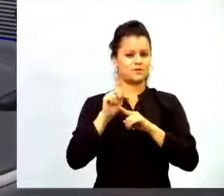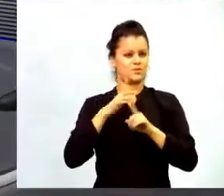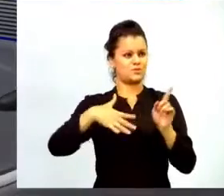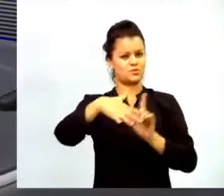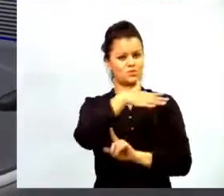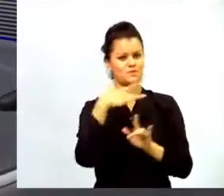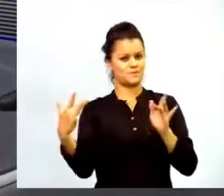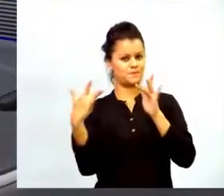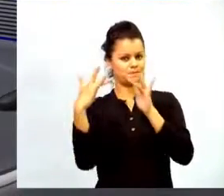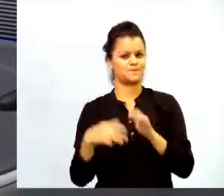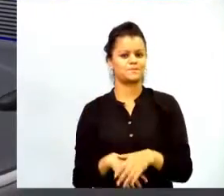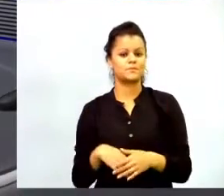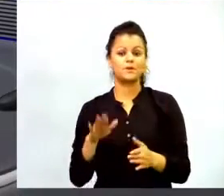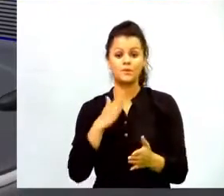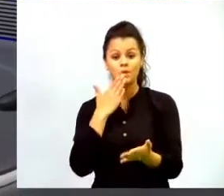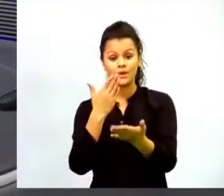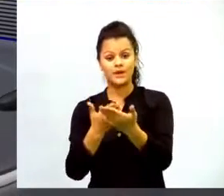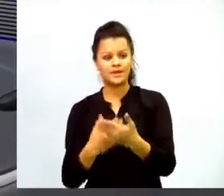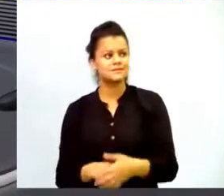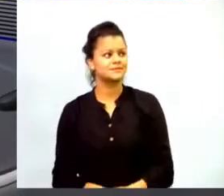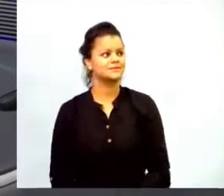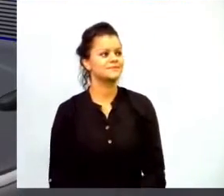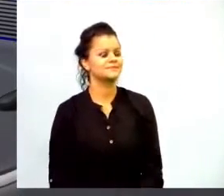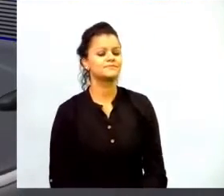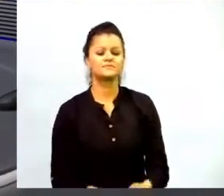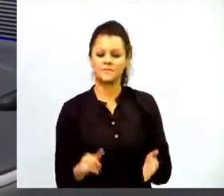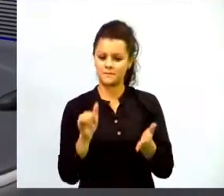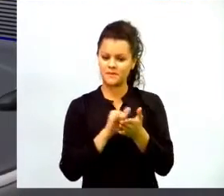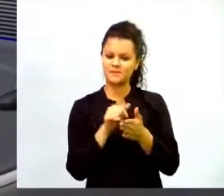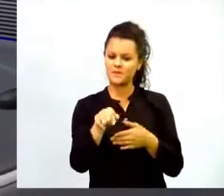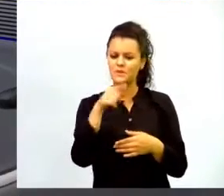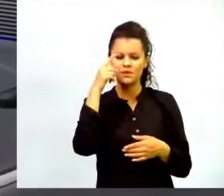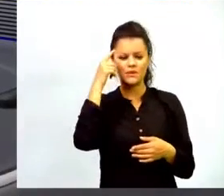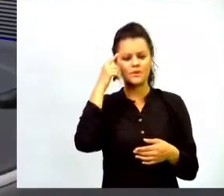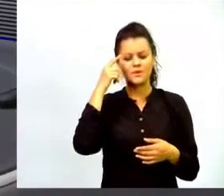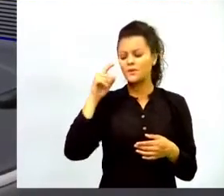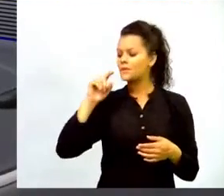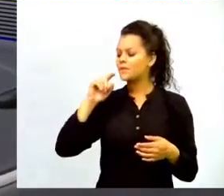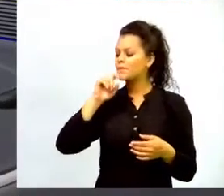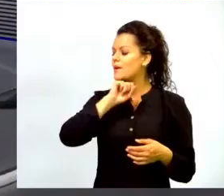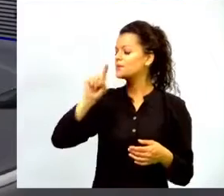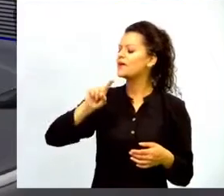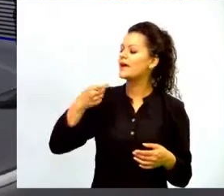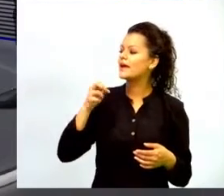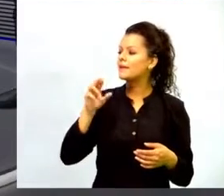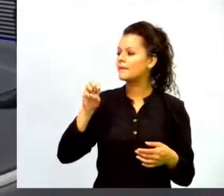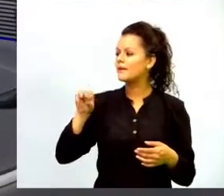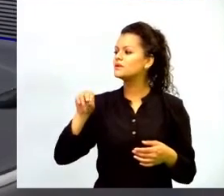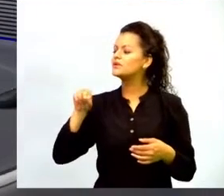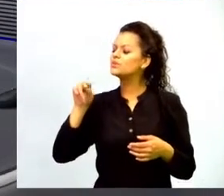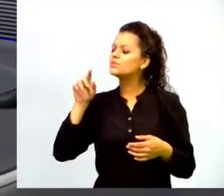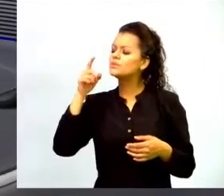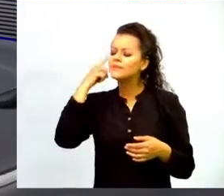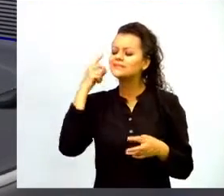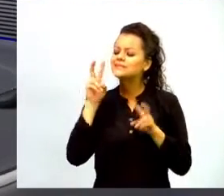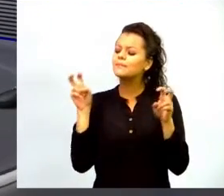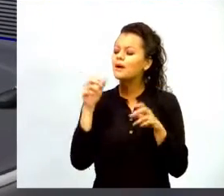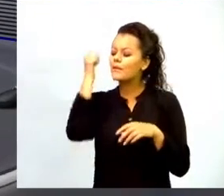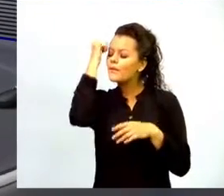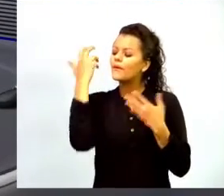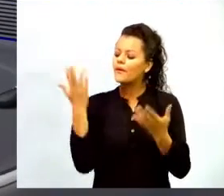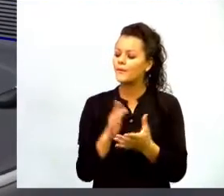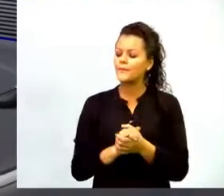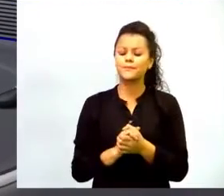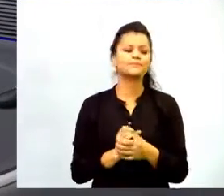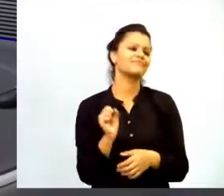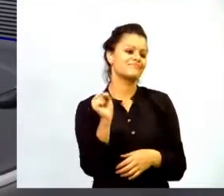Germán cuéntanos que piensas del tema del maestro si tenemos un reto y es que los docentes se